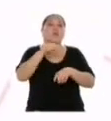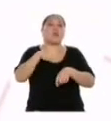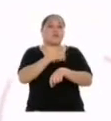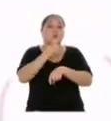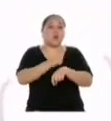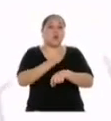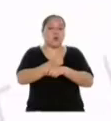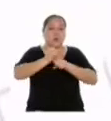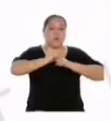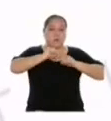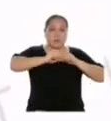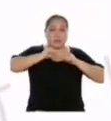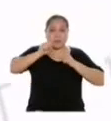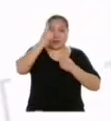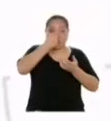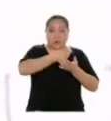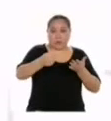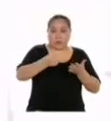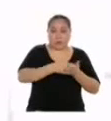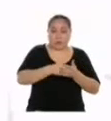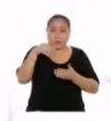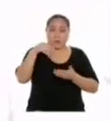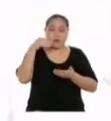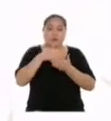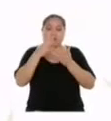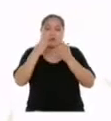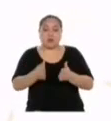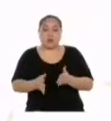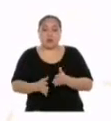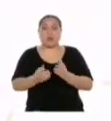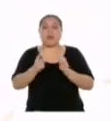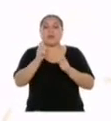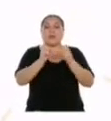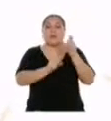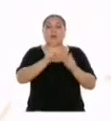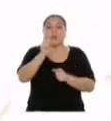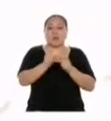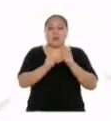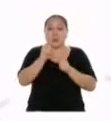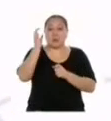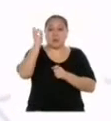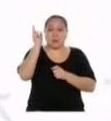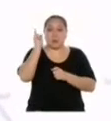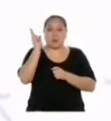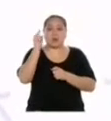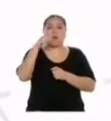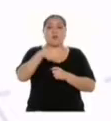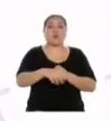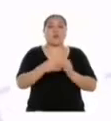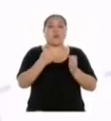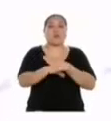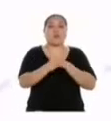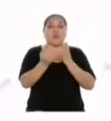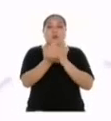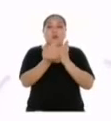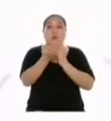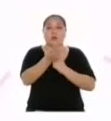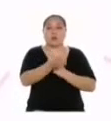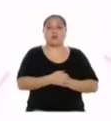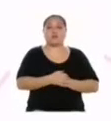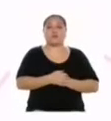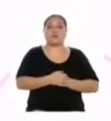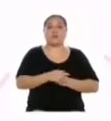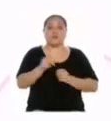semanal de los integrantes de la comunidad educativa Los Libertadores. Eso es. También tenemos que poner la fuente, que es la